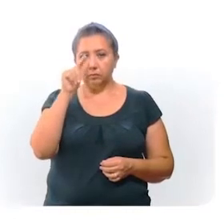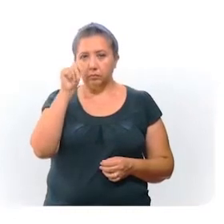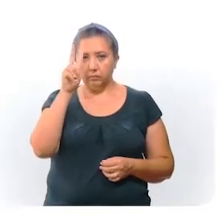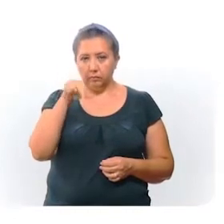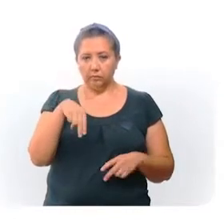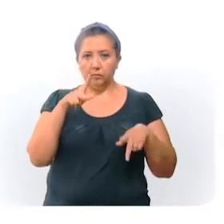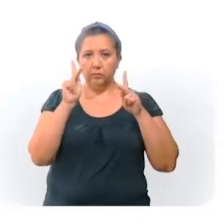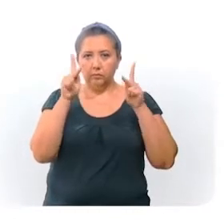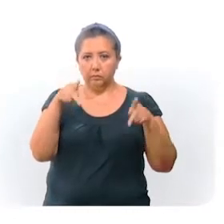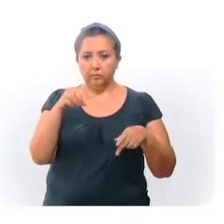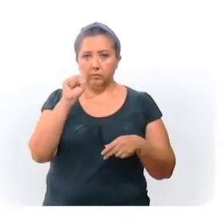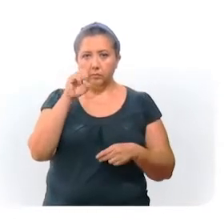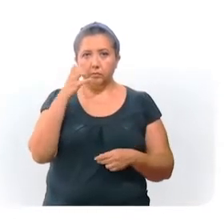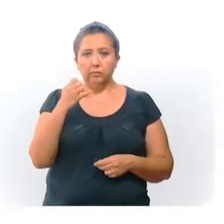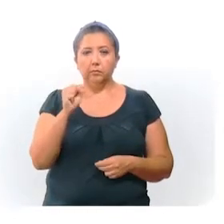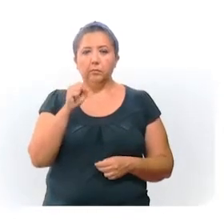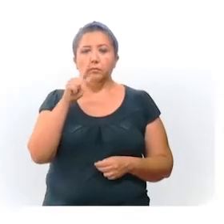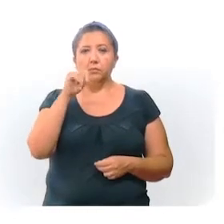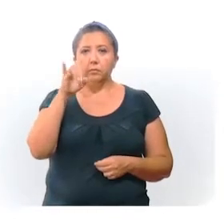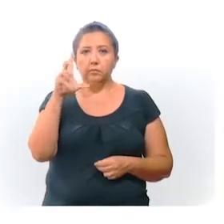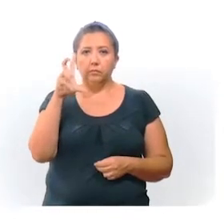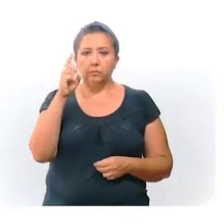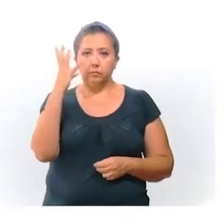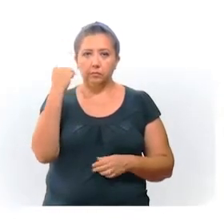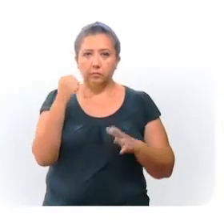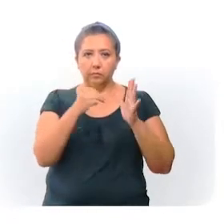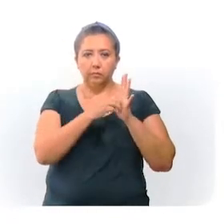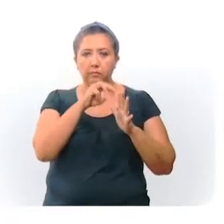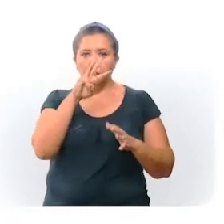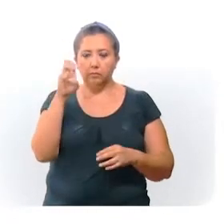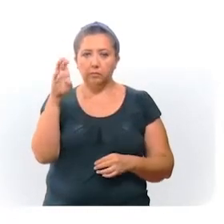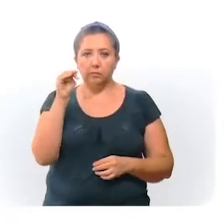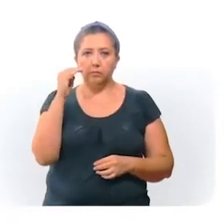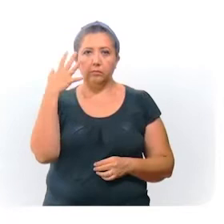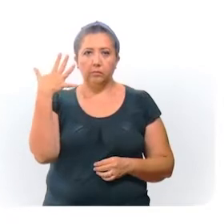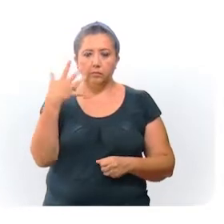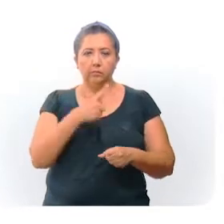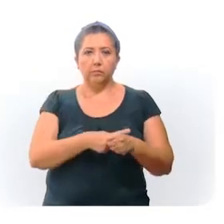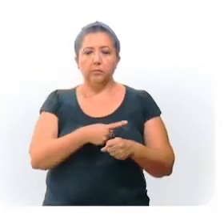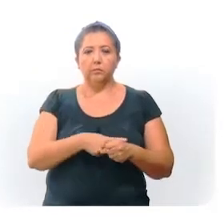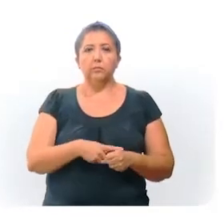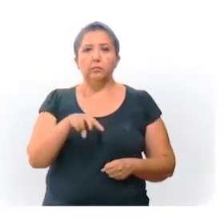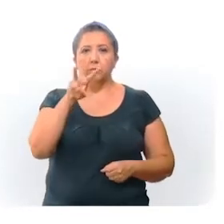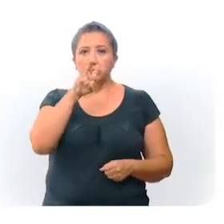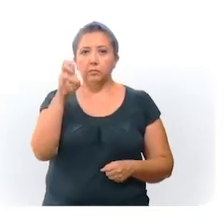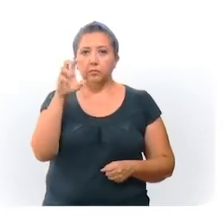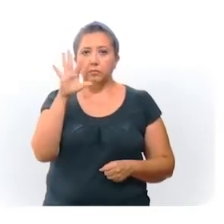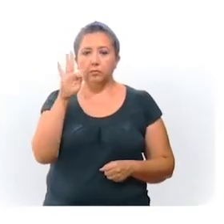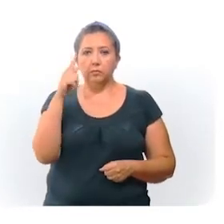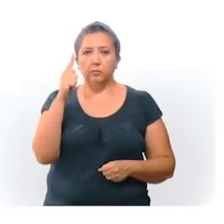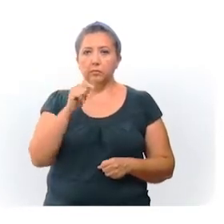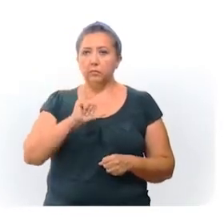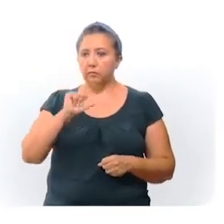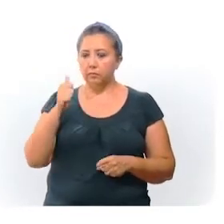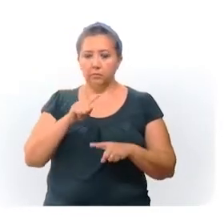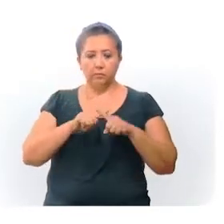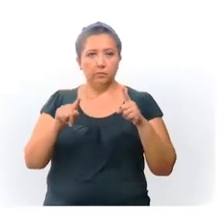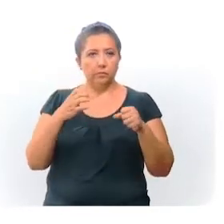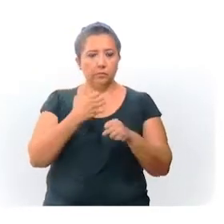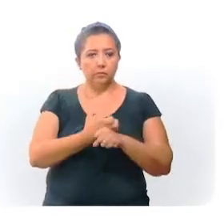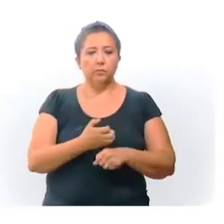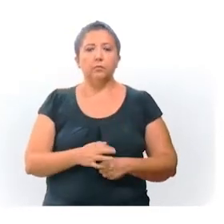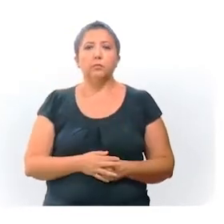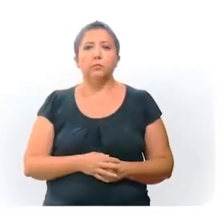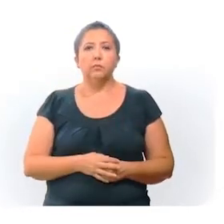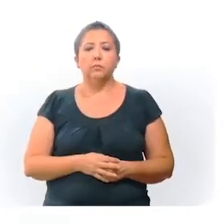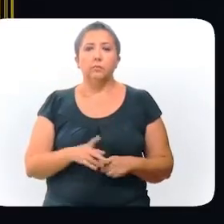Oshkushkab, Progreso, Seye y Tikul. De los 39.395 casos positivos, 341 son de